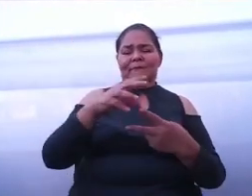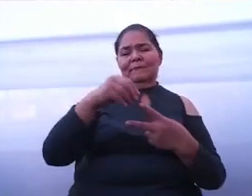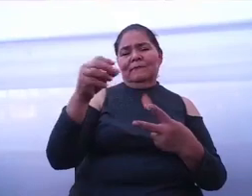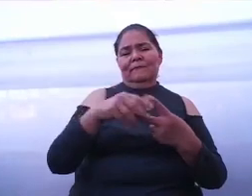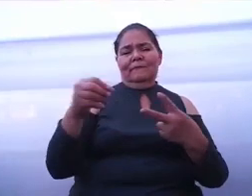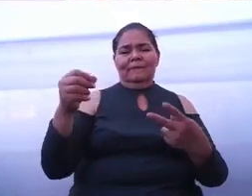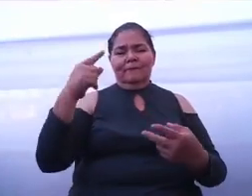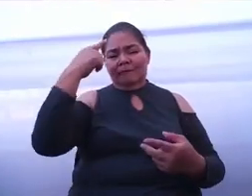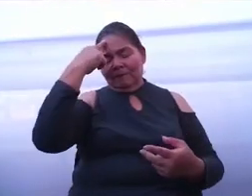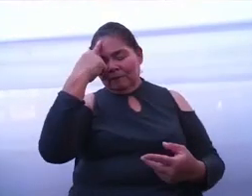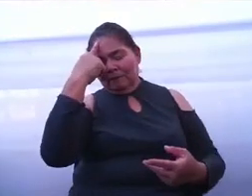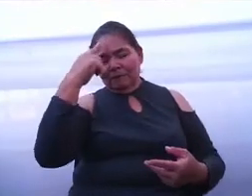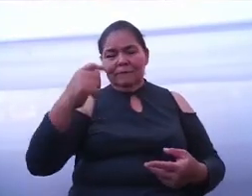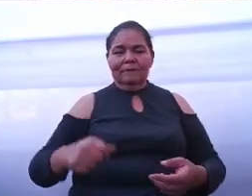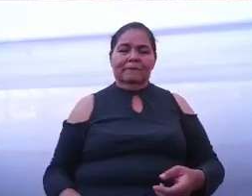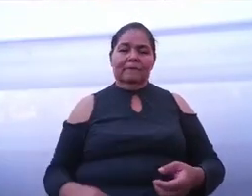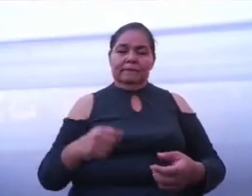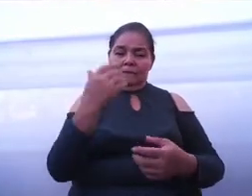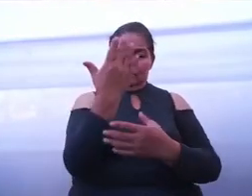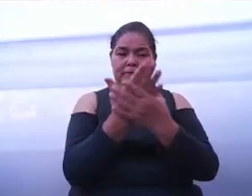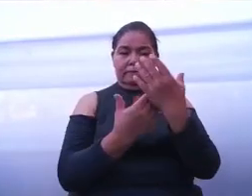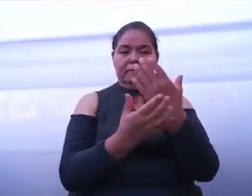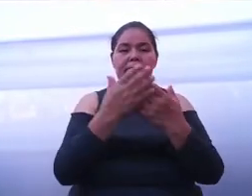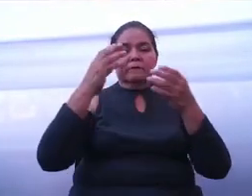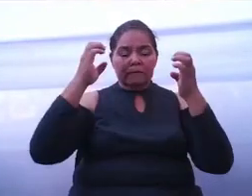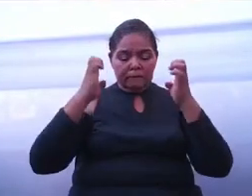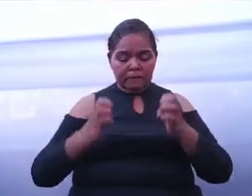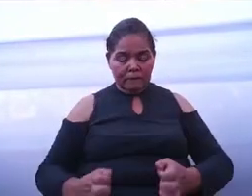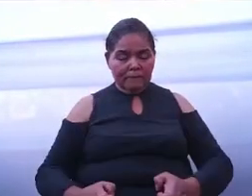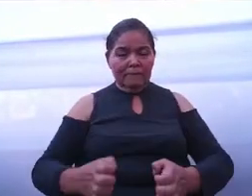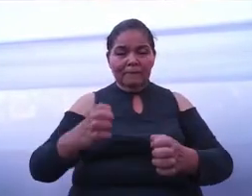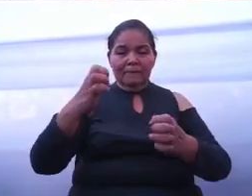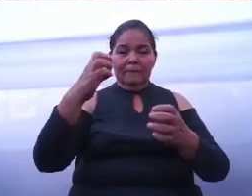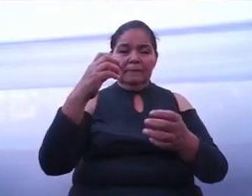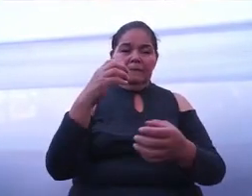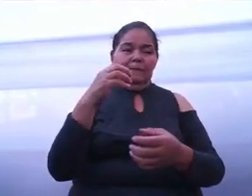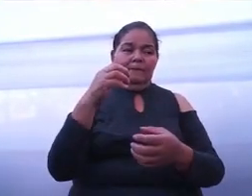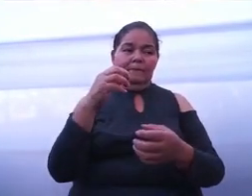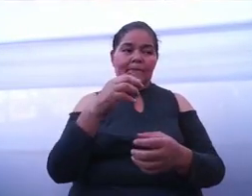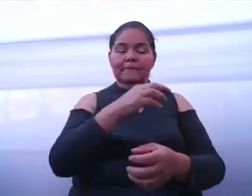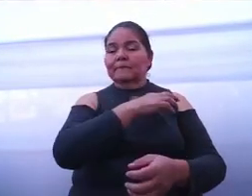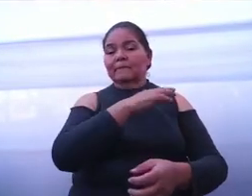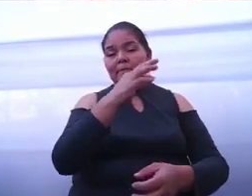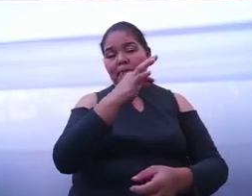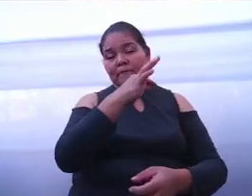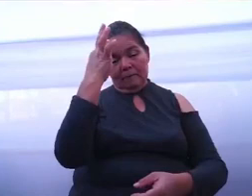está estar a la altura de las circunstancias.